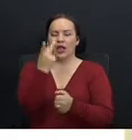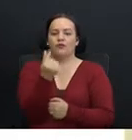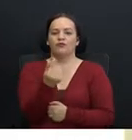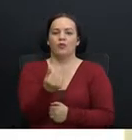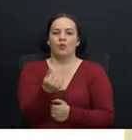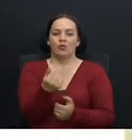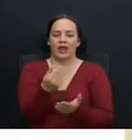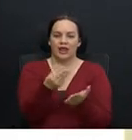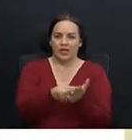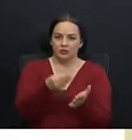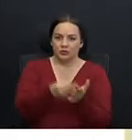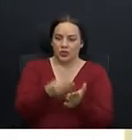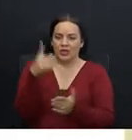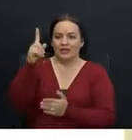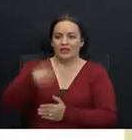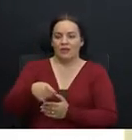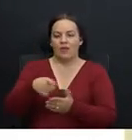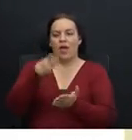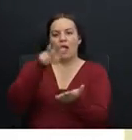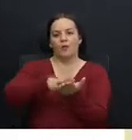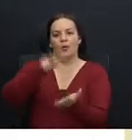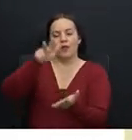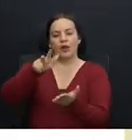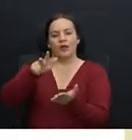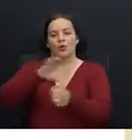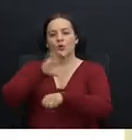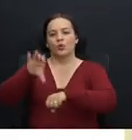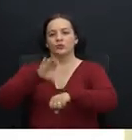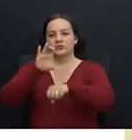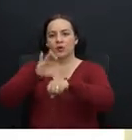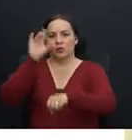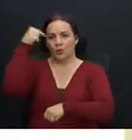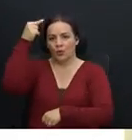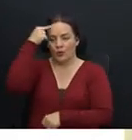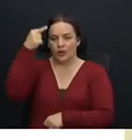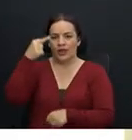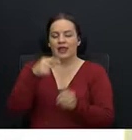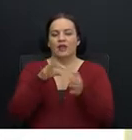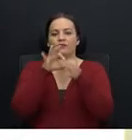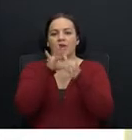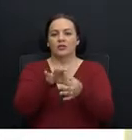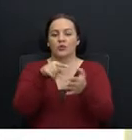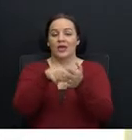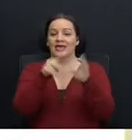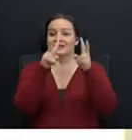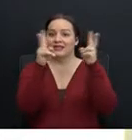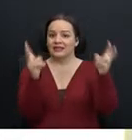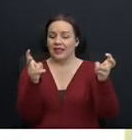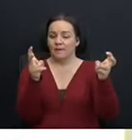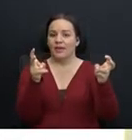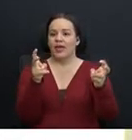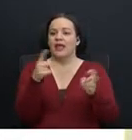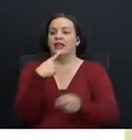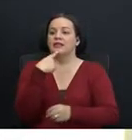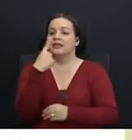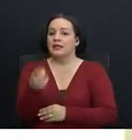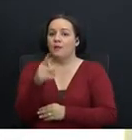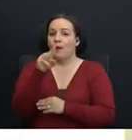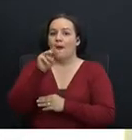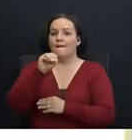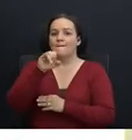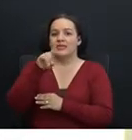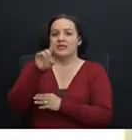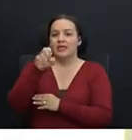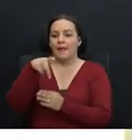aprobar el Consejo de Gobierno. Sobre ese punto, le hemos hecho ver al Mideplan que el Consejo de Gobierno